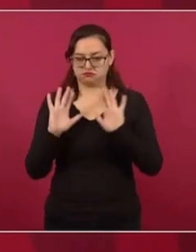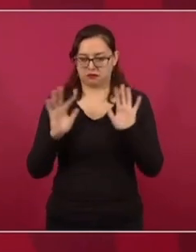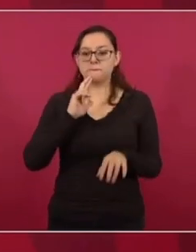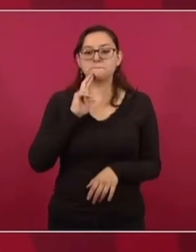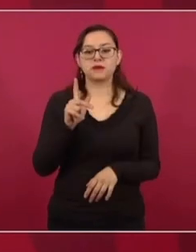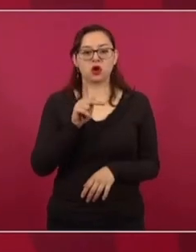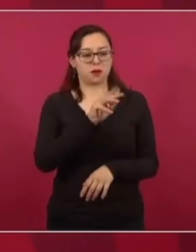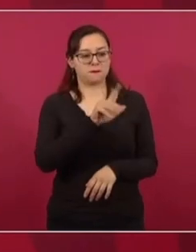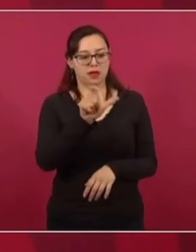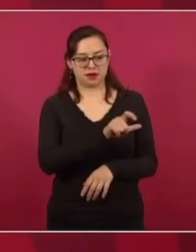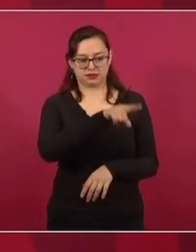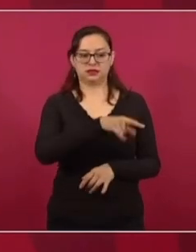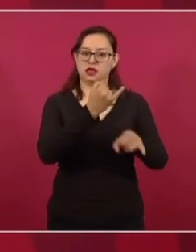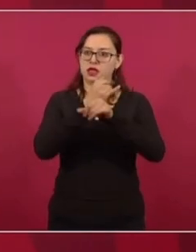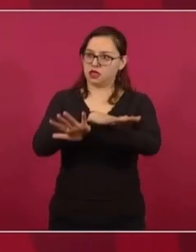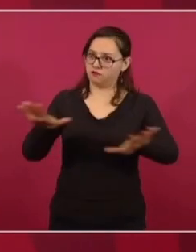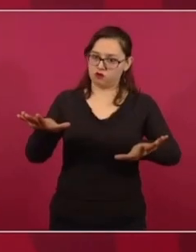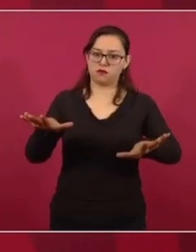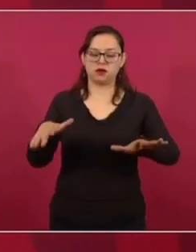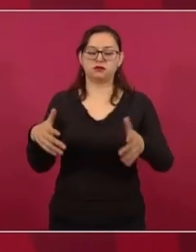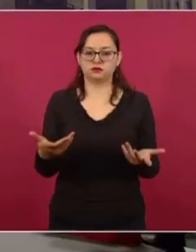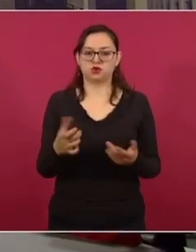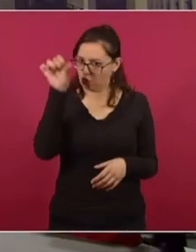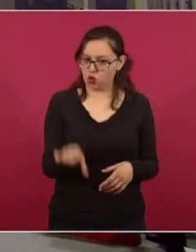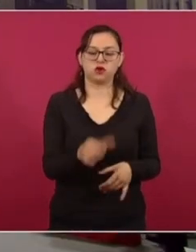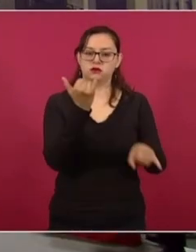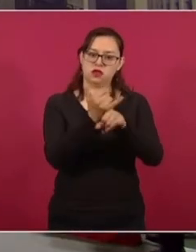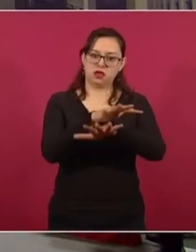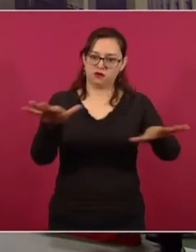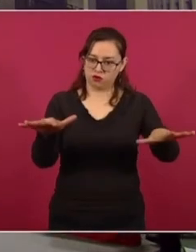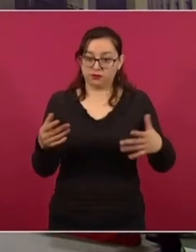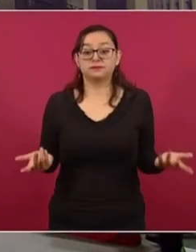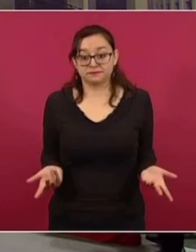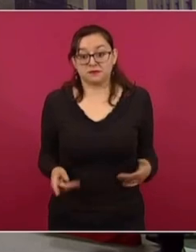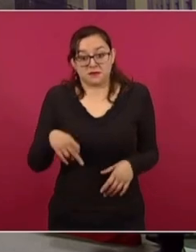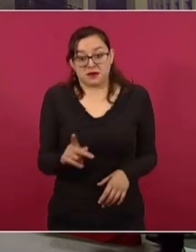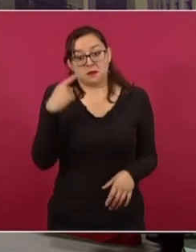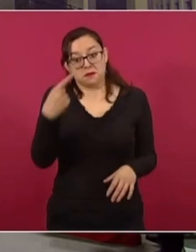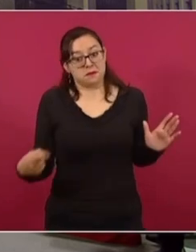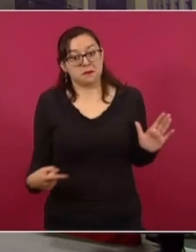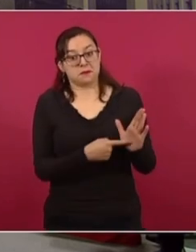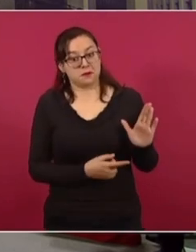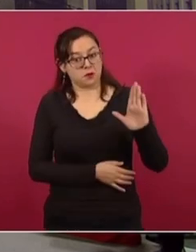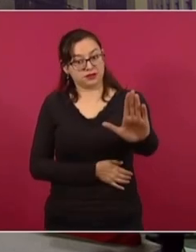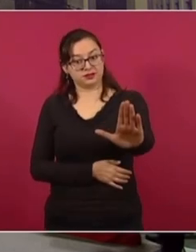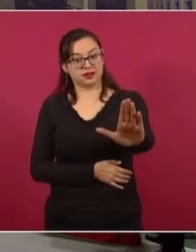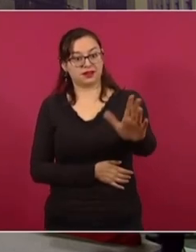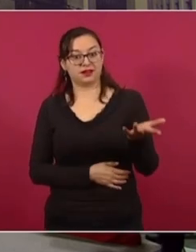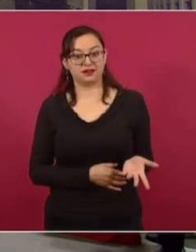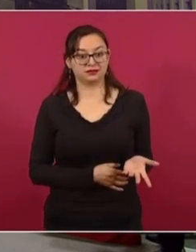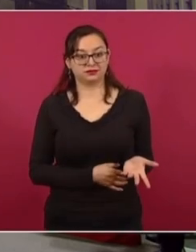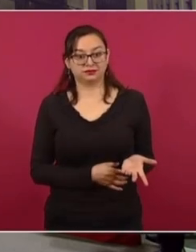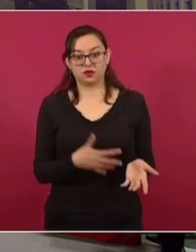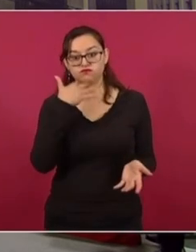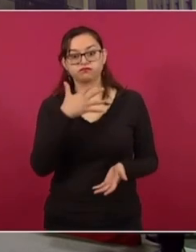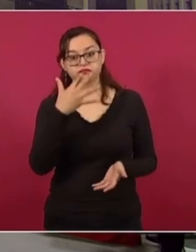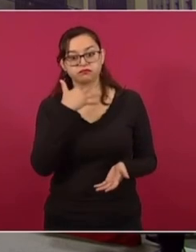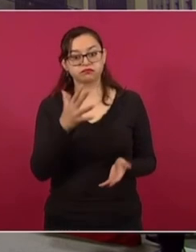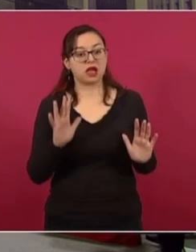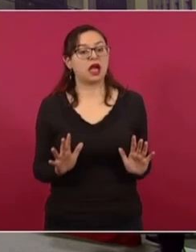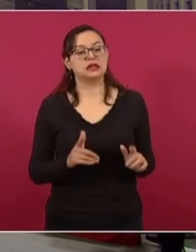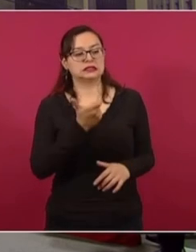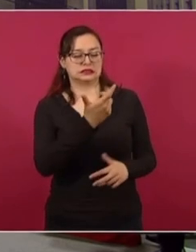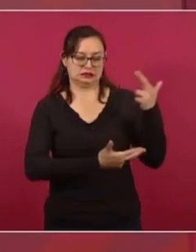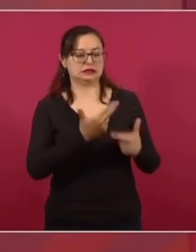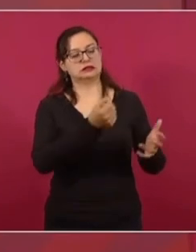el día de hoy sobre esto. Pero fue un ejemplo de cómo no se trata nada más de devolver el dinero.